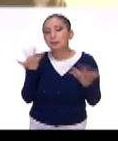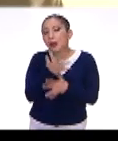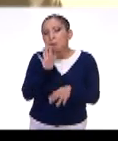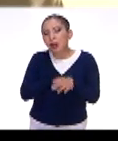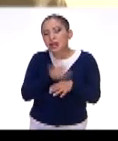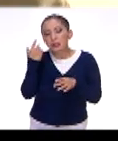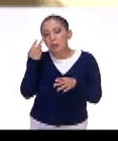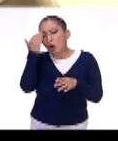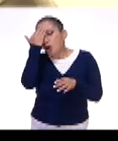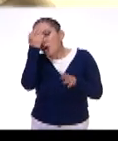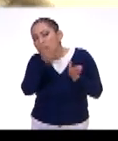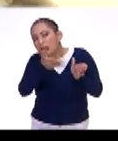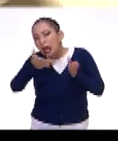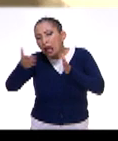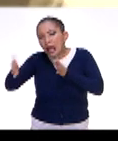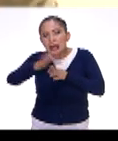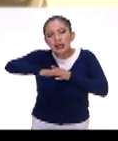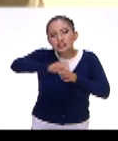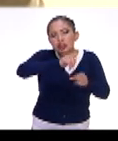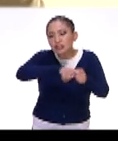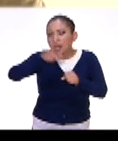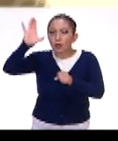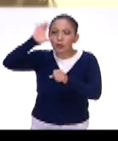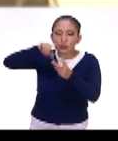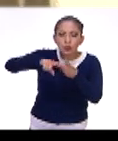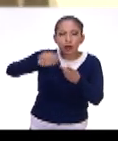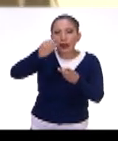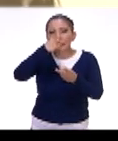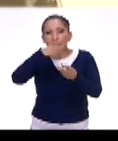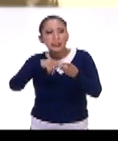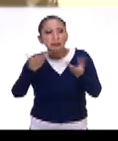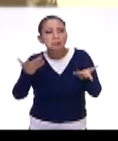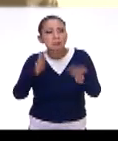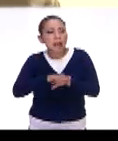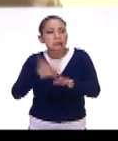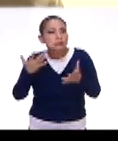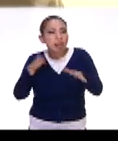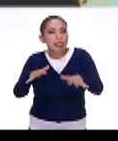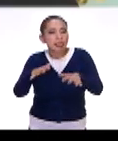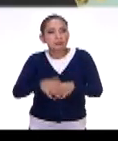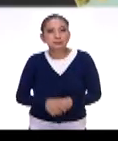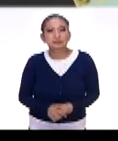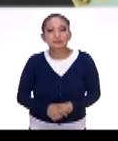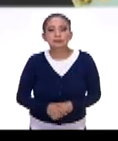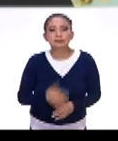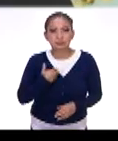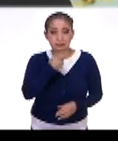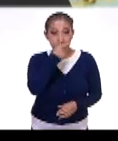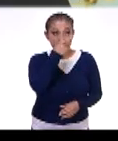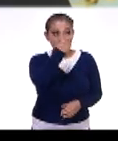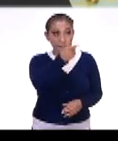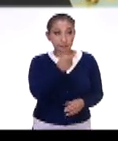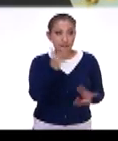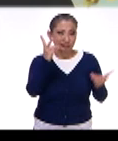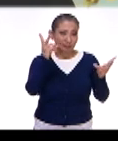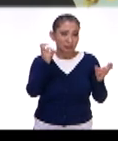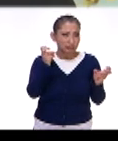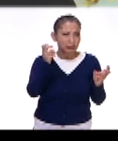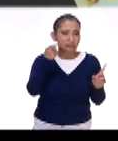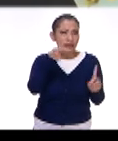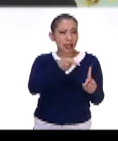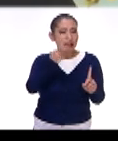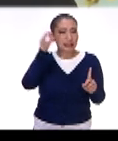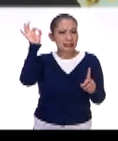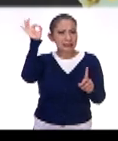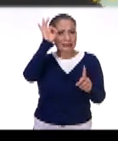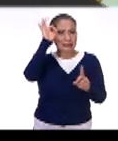más en este recorrido, digamos, entre social, cultural, gastronómico? Te diría que el tema de los